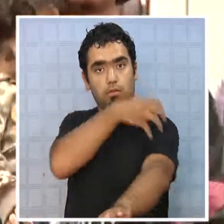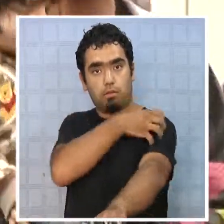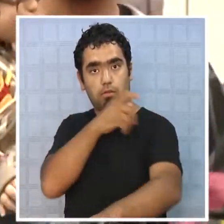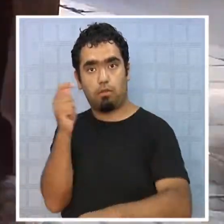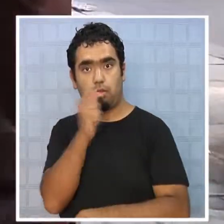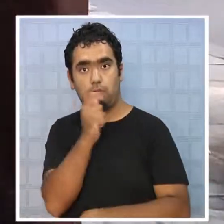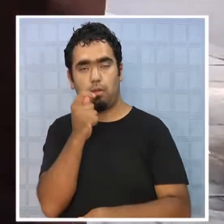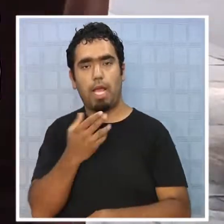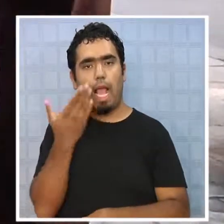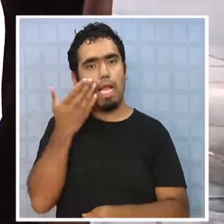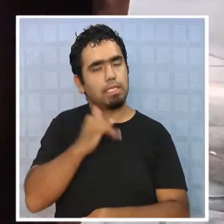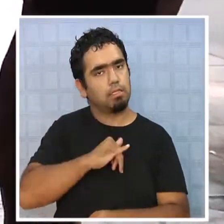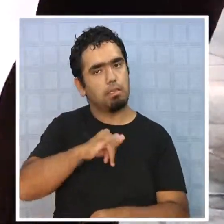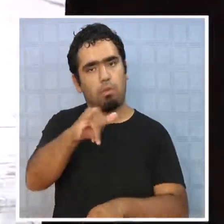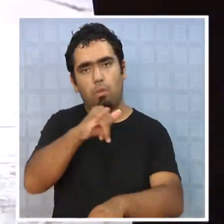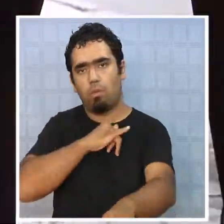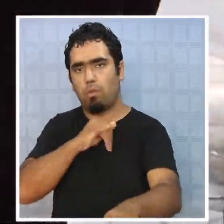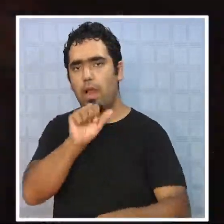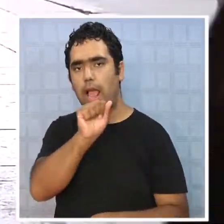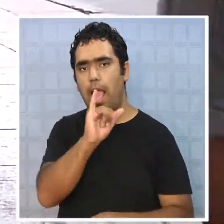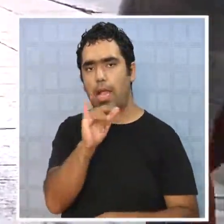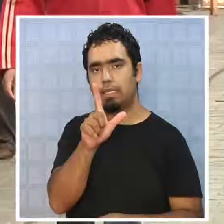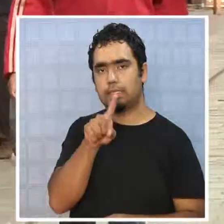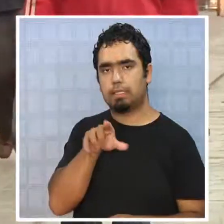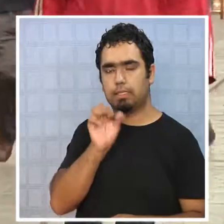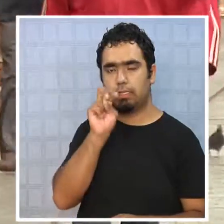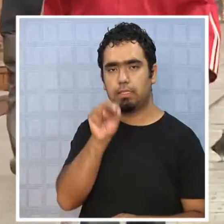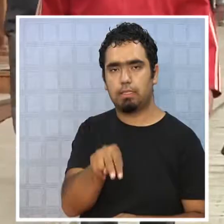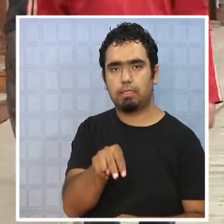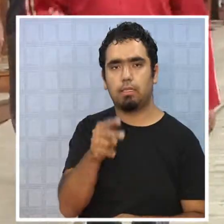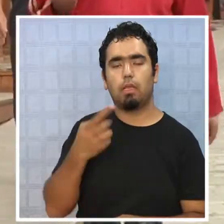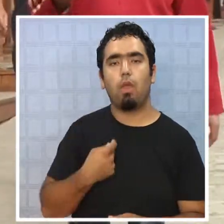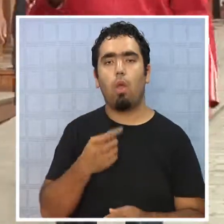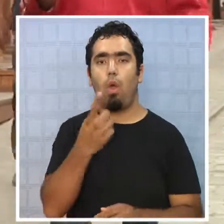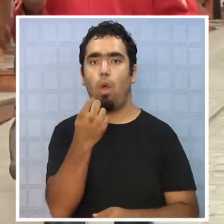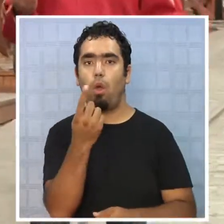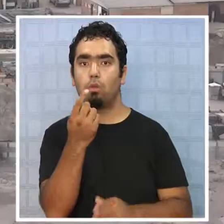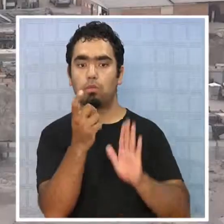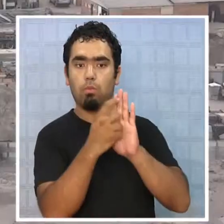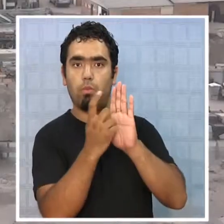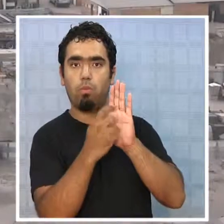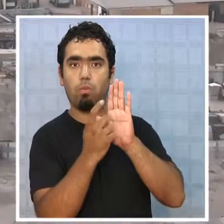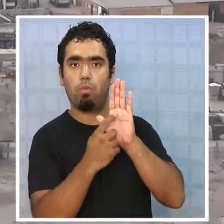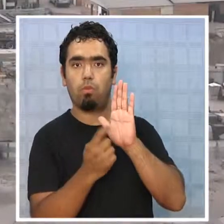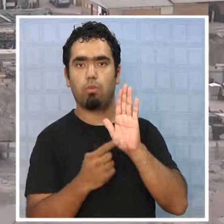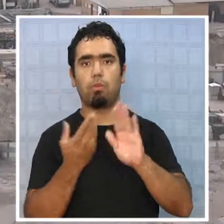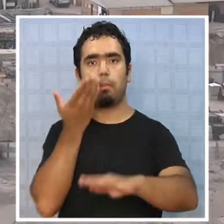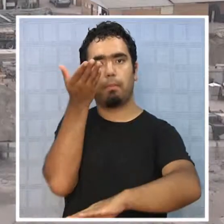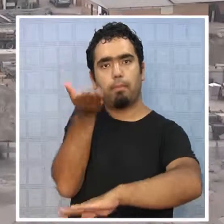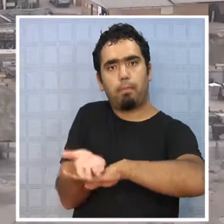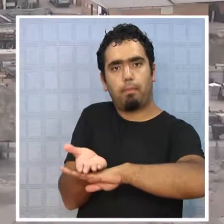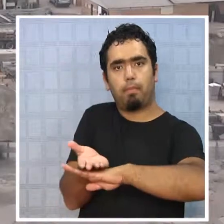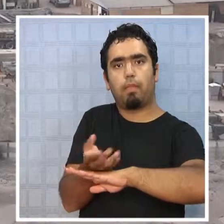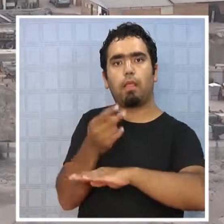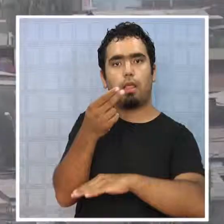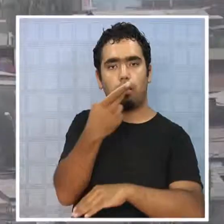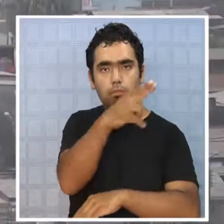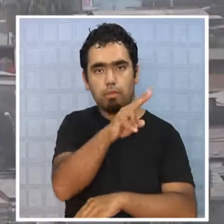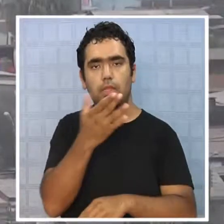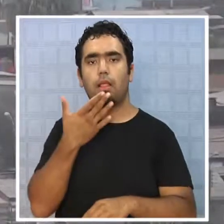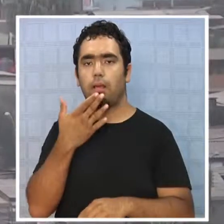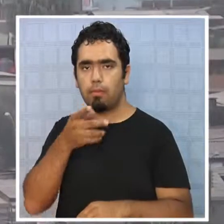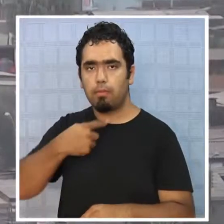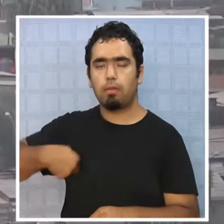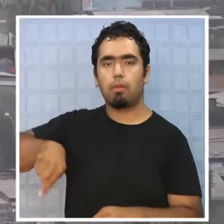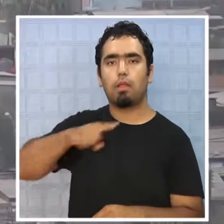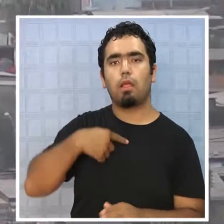la realidad aysenina, tomando en cuenta algunos de los 11 puntos del petitorio de este movimiento social, como son los precios del combustible